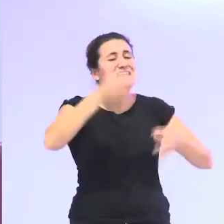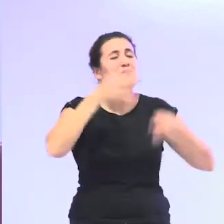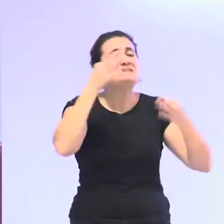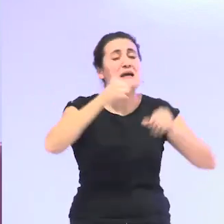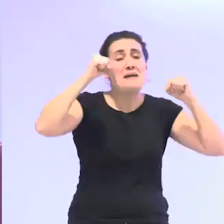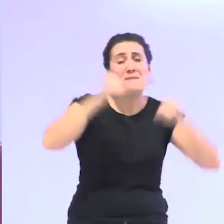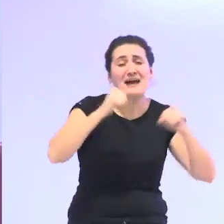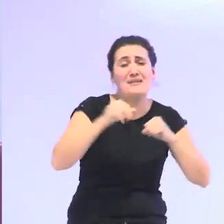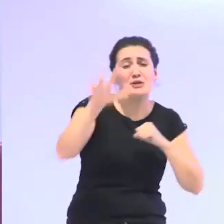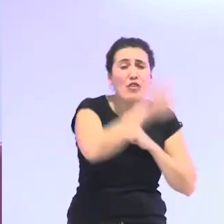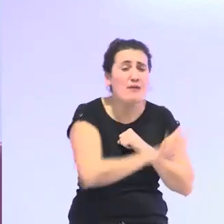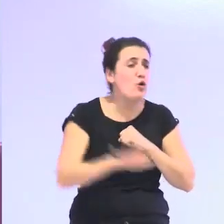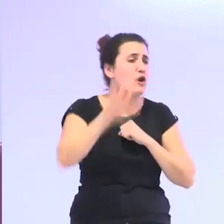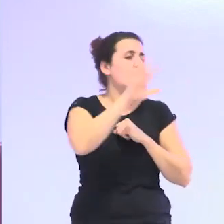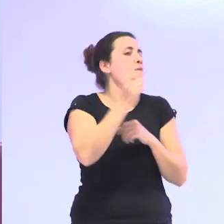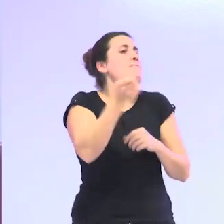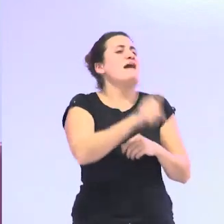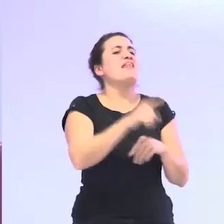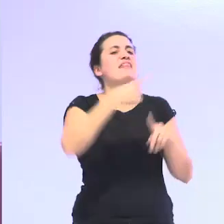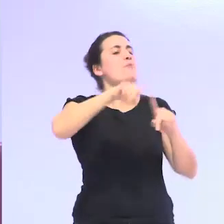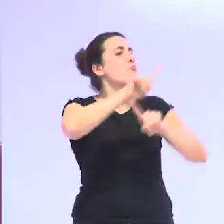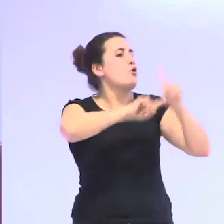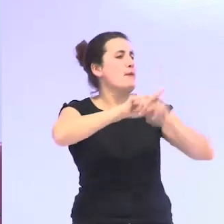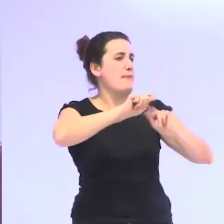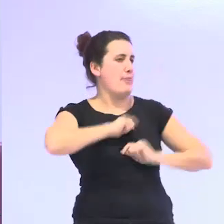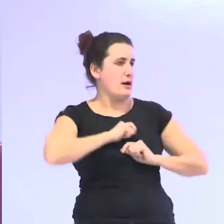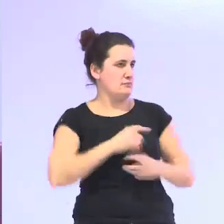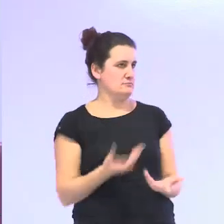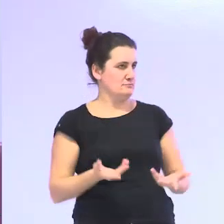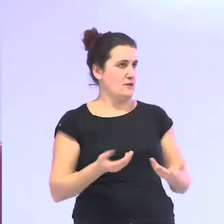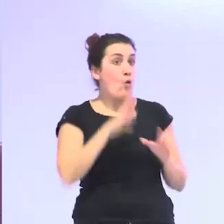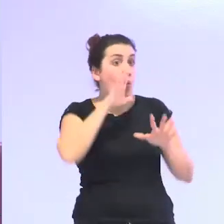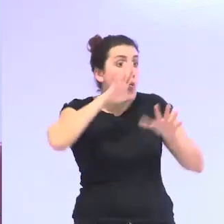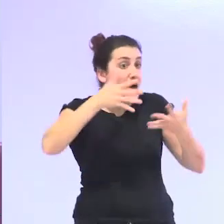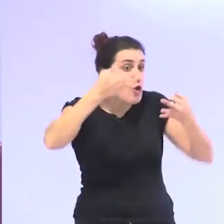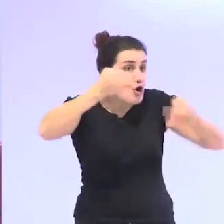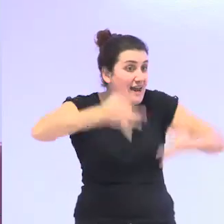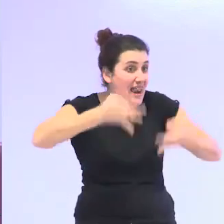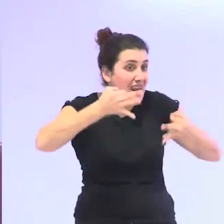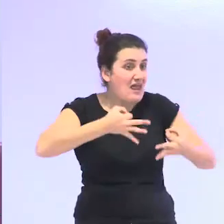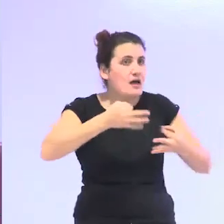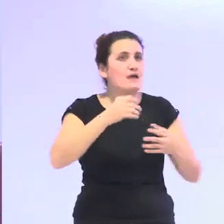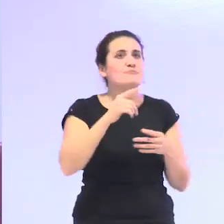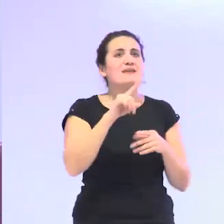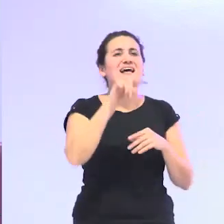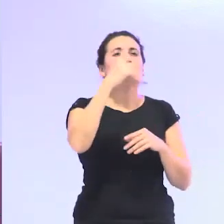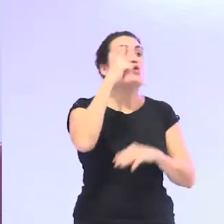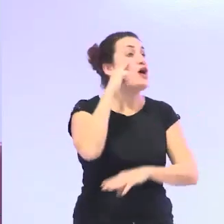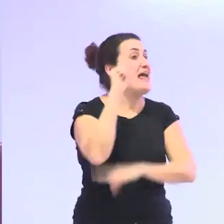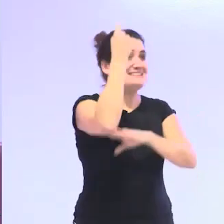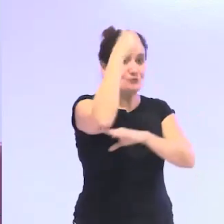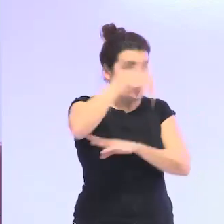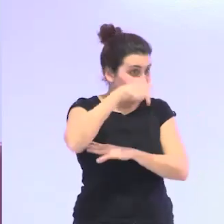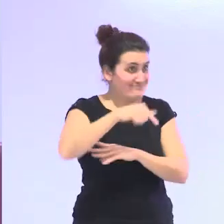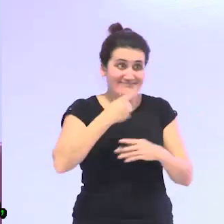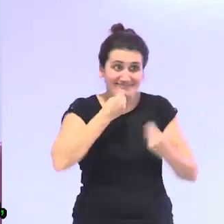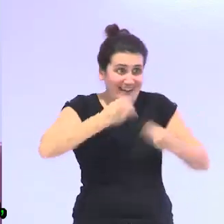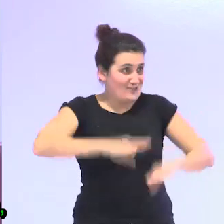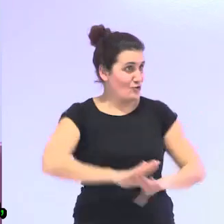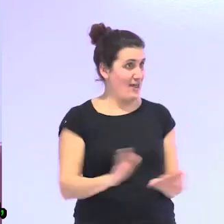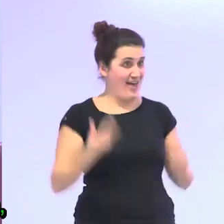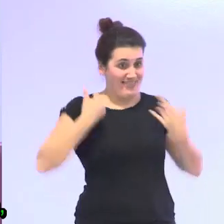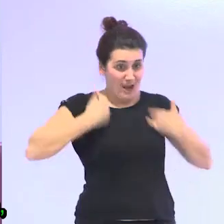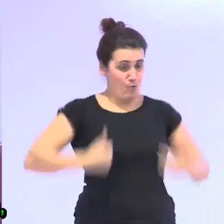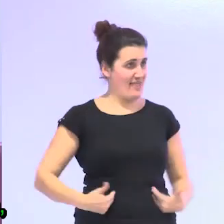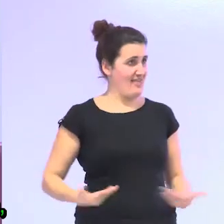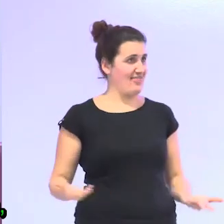envejecimiento demográfico parece que estamos hablando de un problema cuando realmente es uno de los mayores éxitos de la humanidad en la